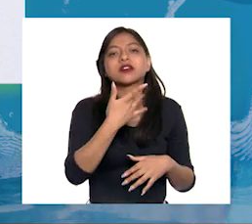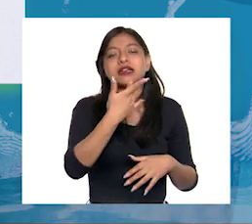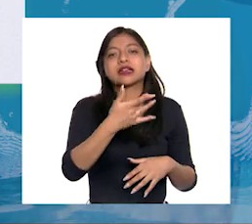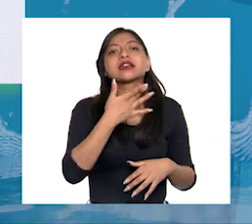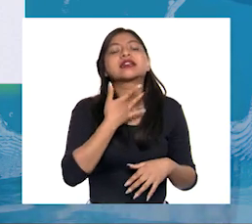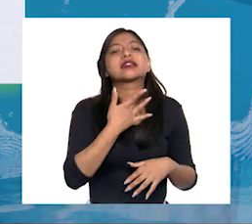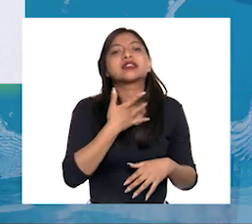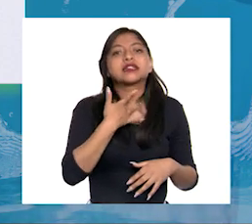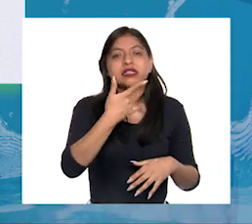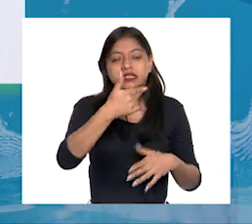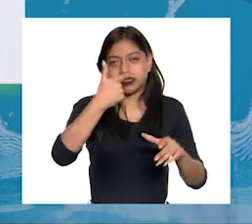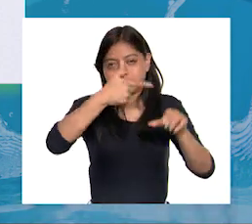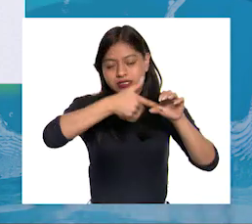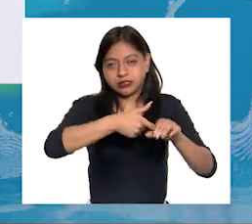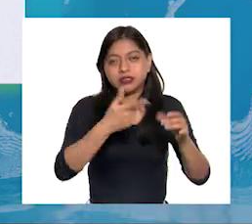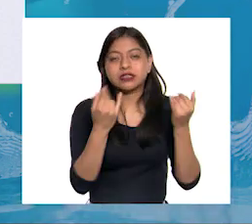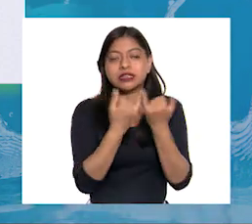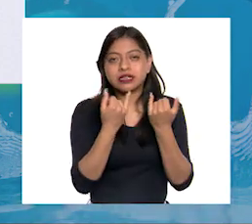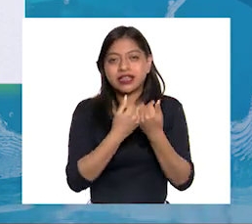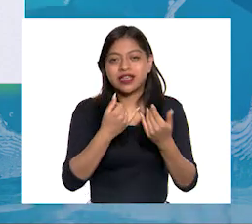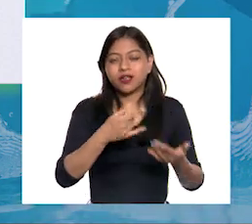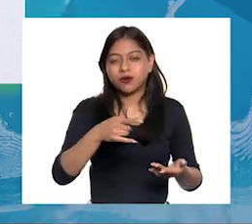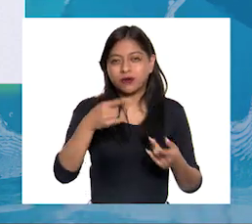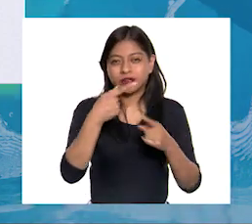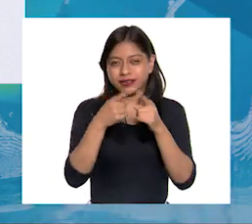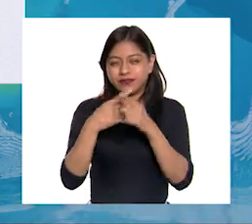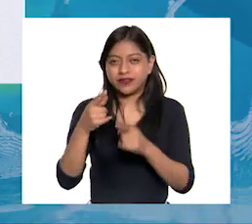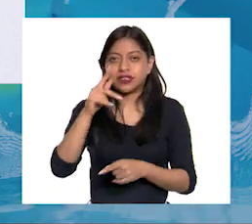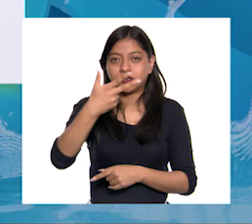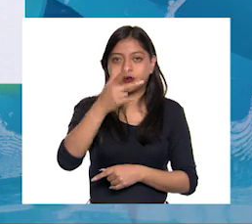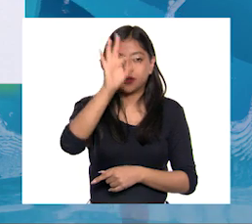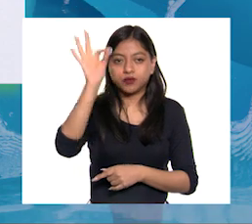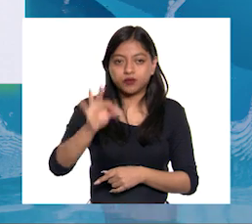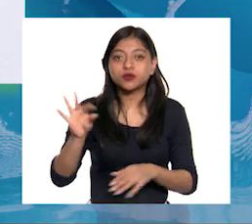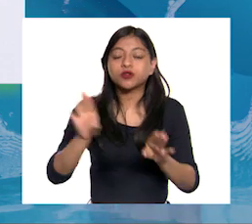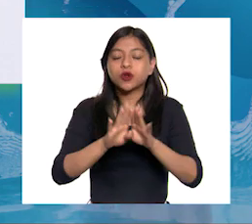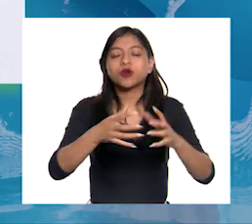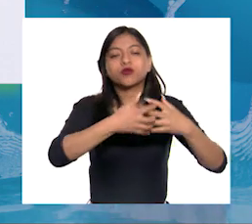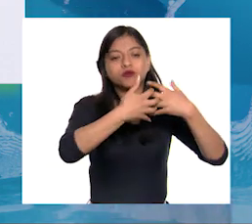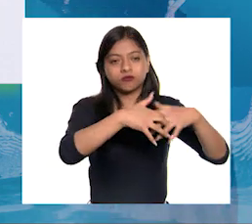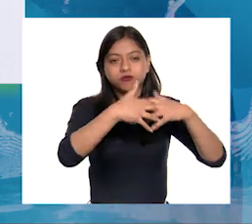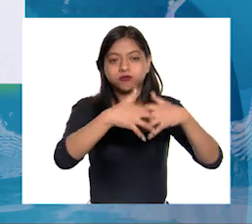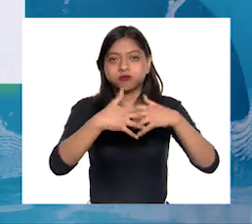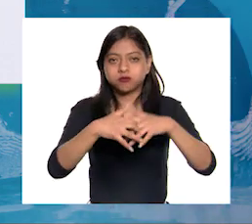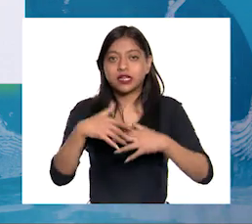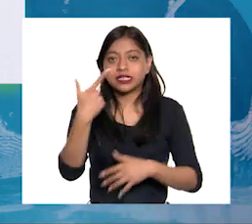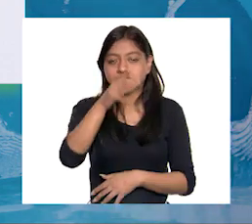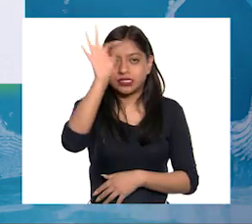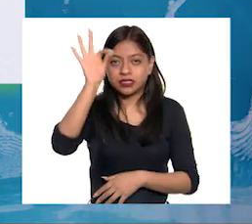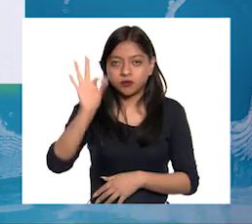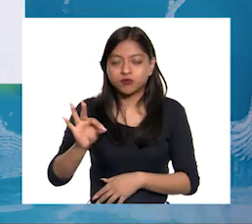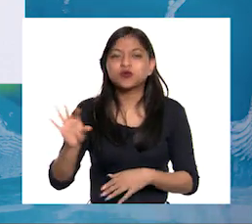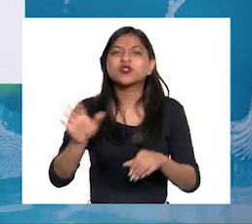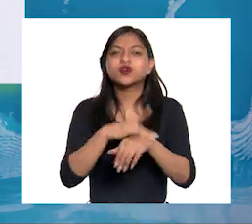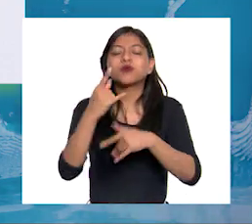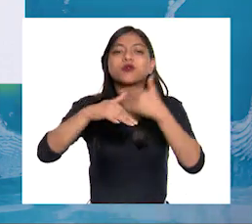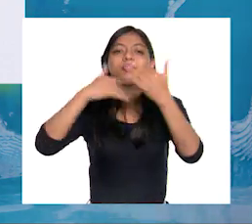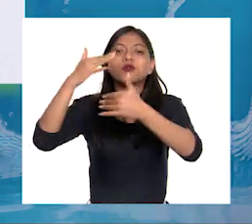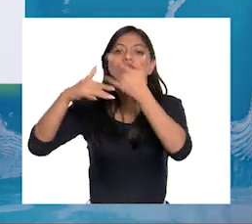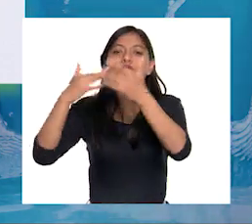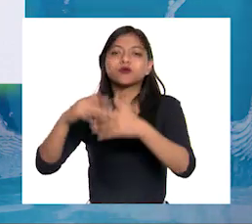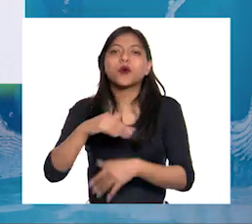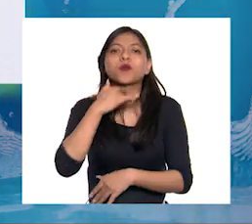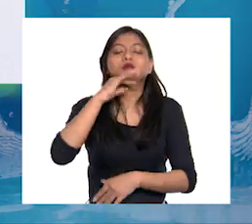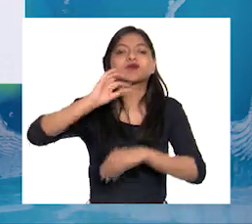se originaron por los sistemas de producción pecuaria 8% provinieron de los procesos industriales 7% se emitieron por el manejo de